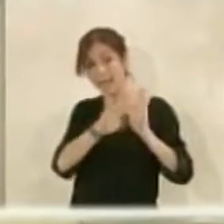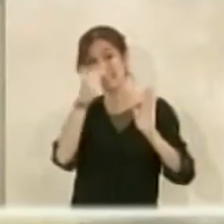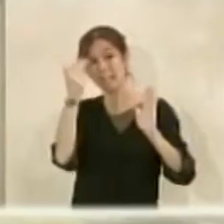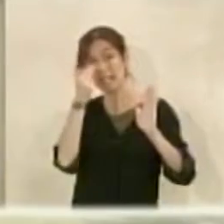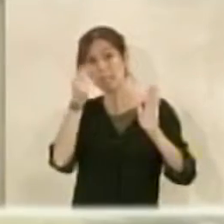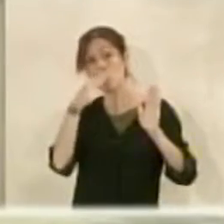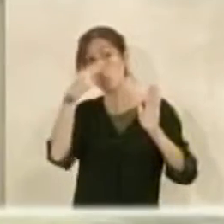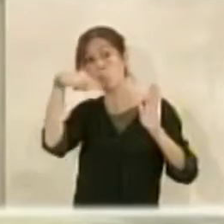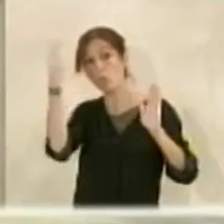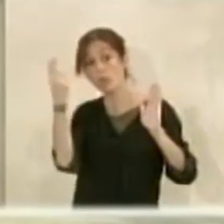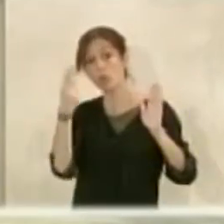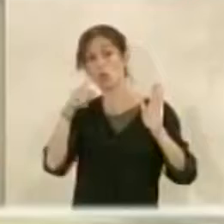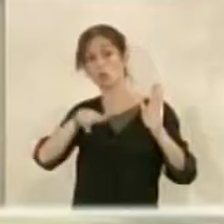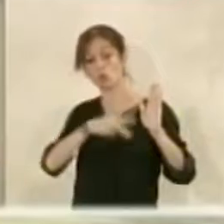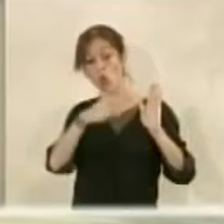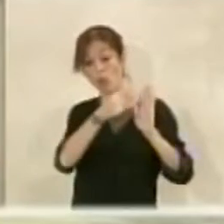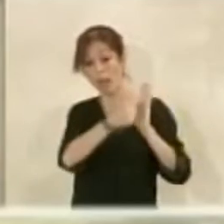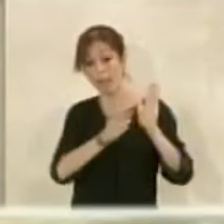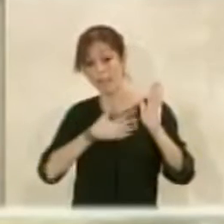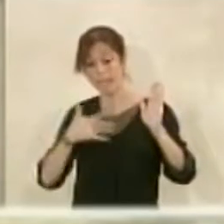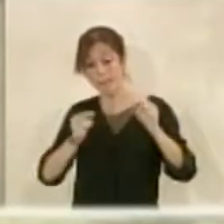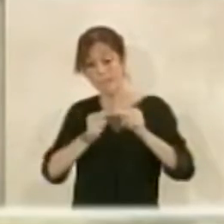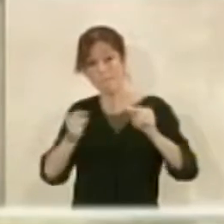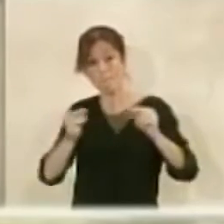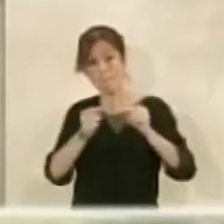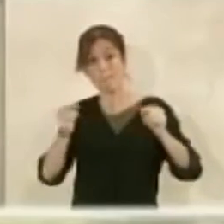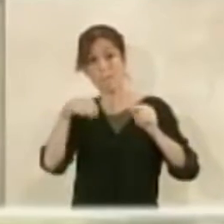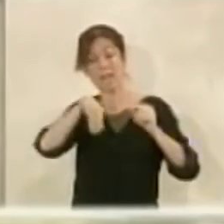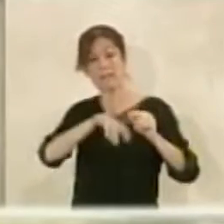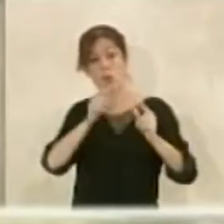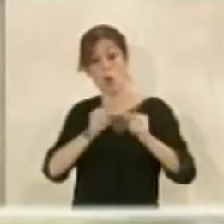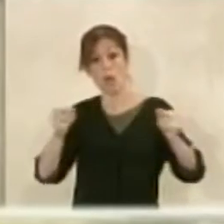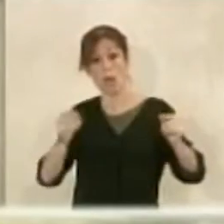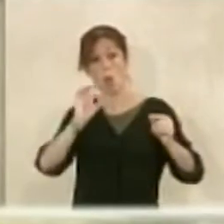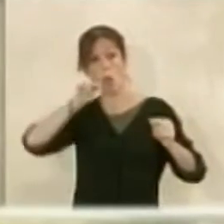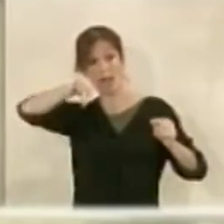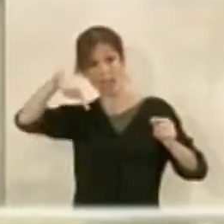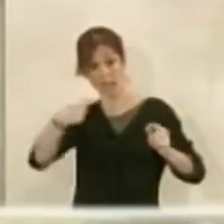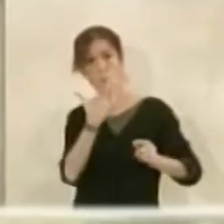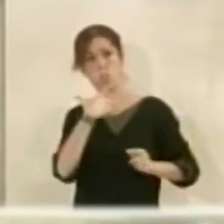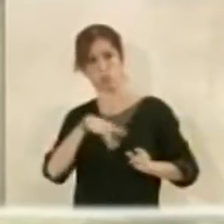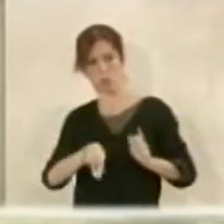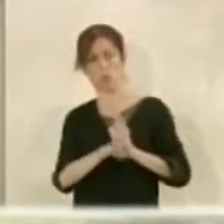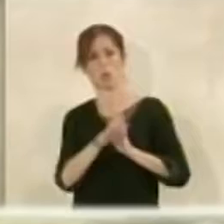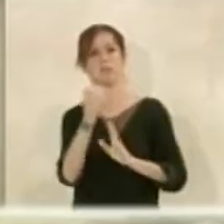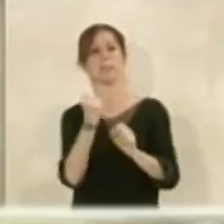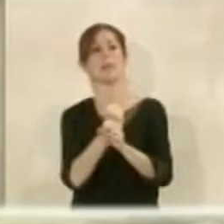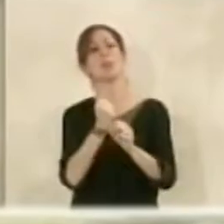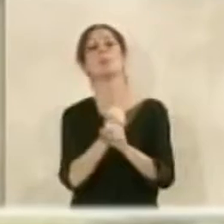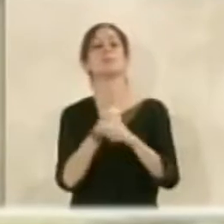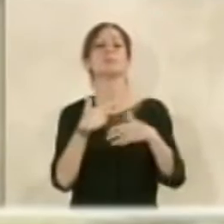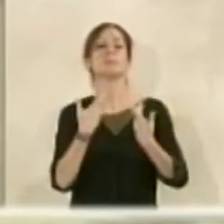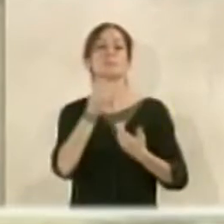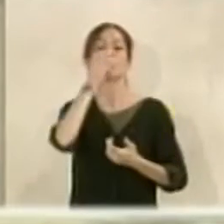y social los metros necesarios para que esta entidad sin ánimo de lucro pueda desarrollar su actividad. Bien,